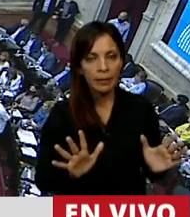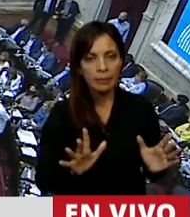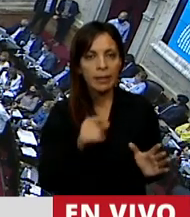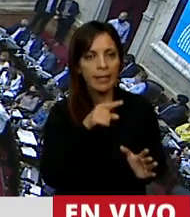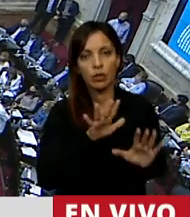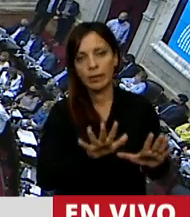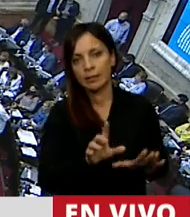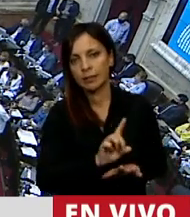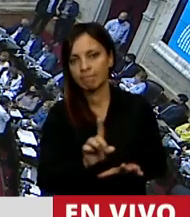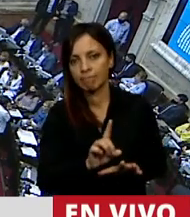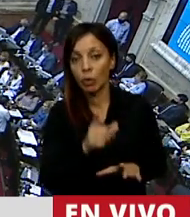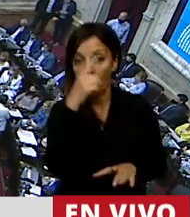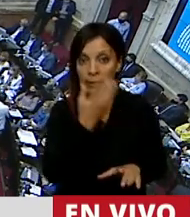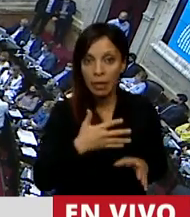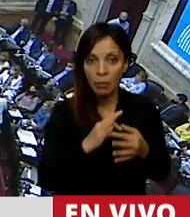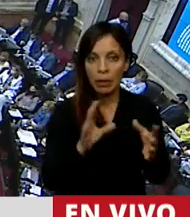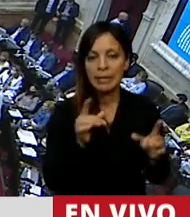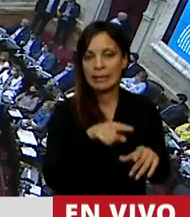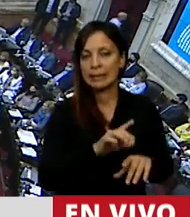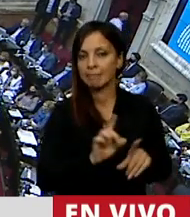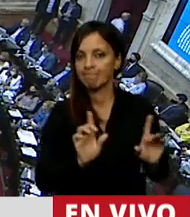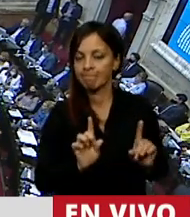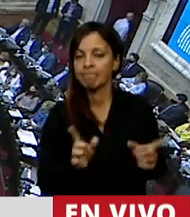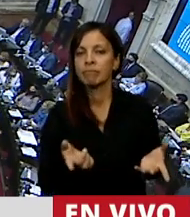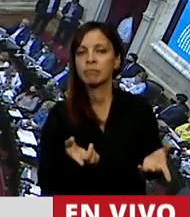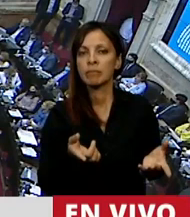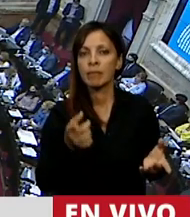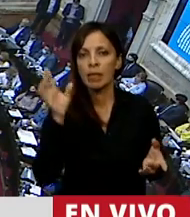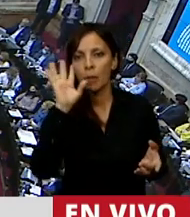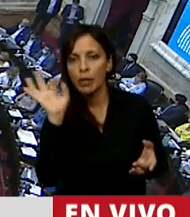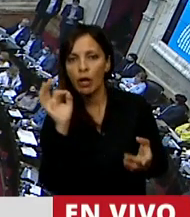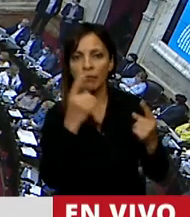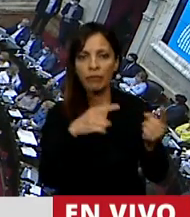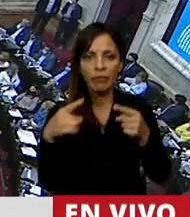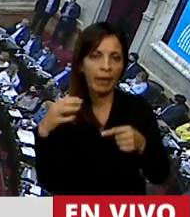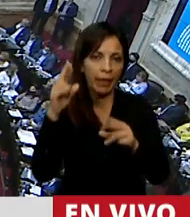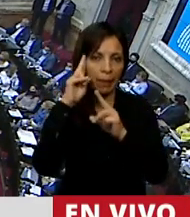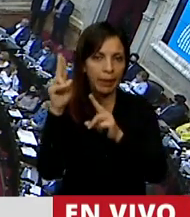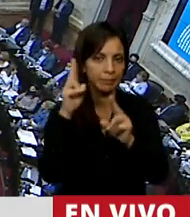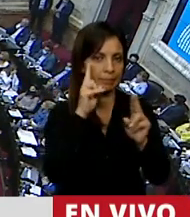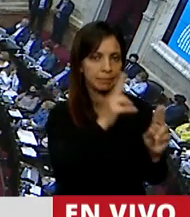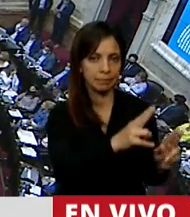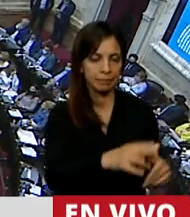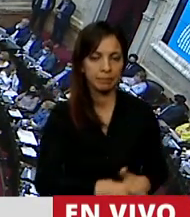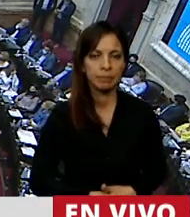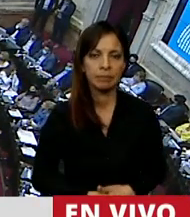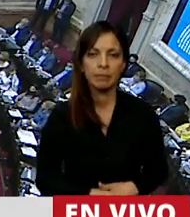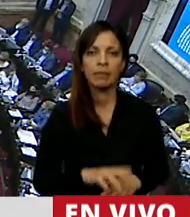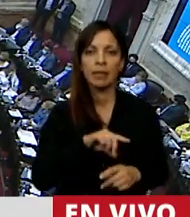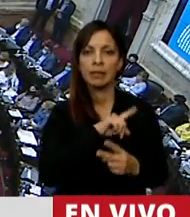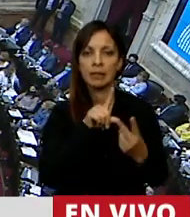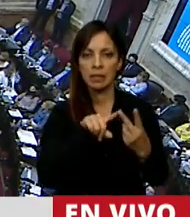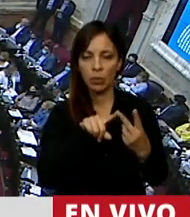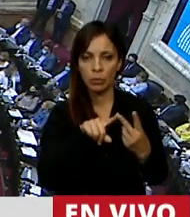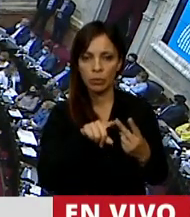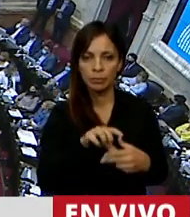tiene que pasar en un Estado democrático. Y que las posturas y las ideas se tienen que respetar. Y en segundo lugar,